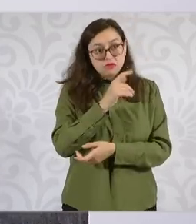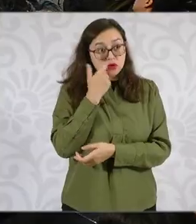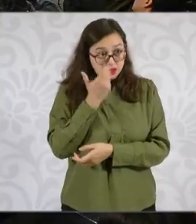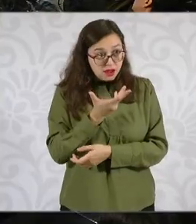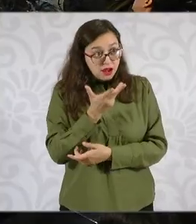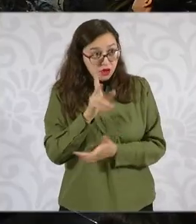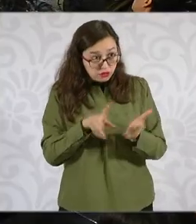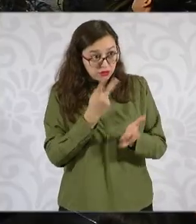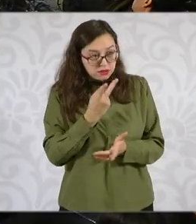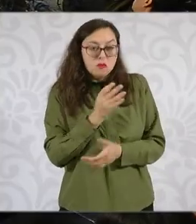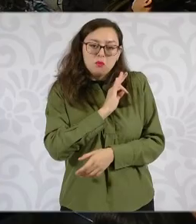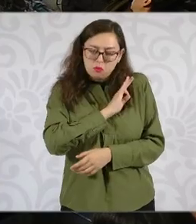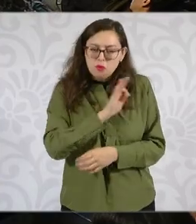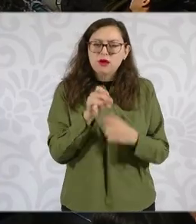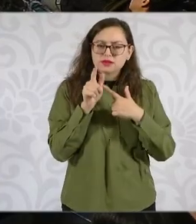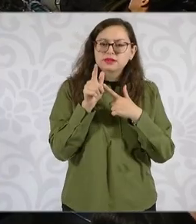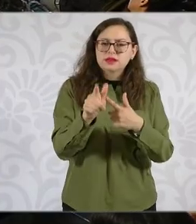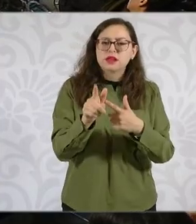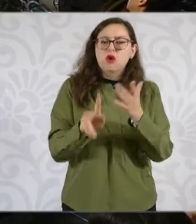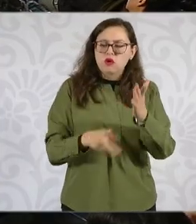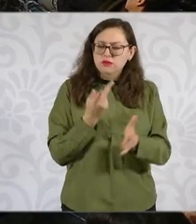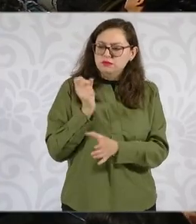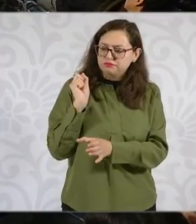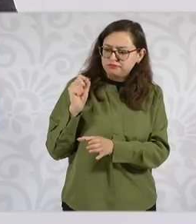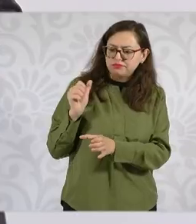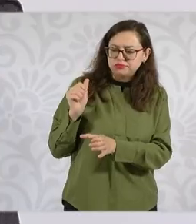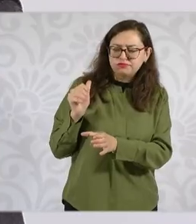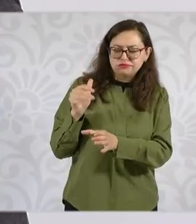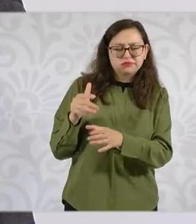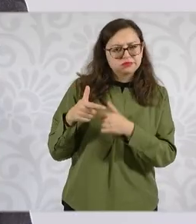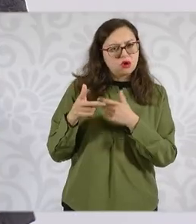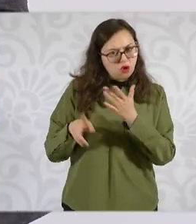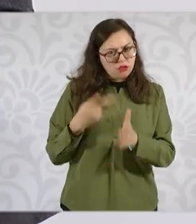englobado dentro del programa de vivienda y sí lo estamos pensando.